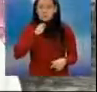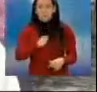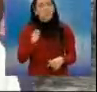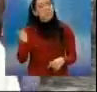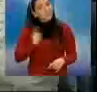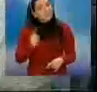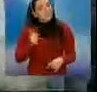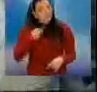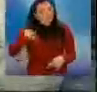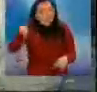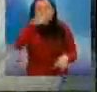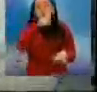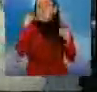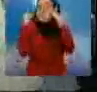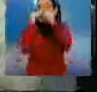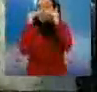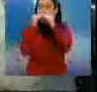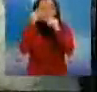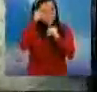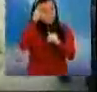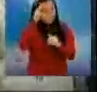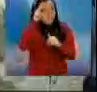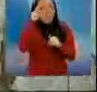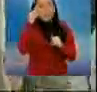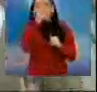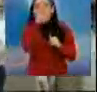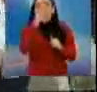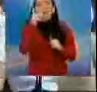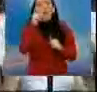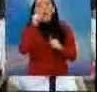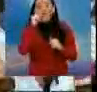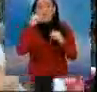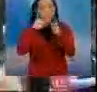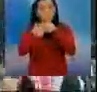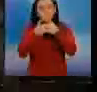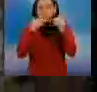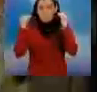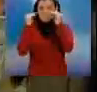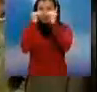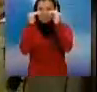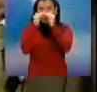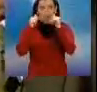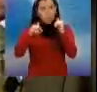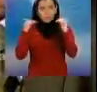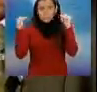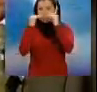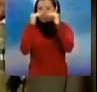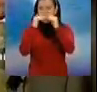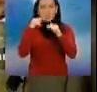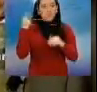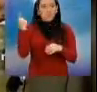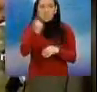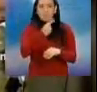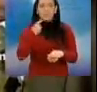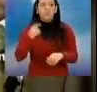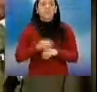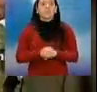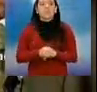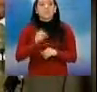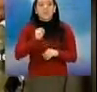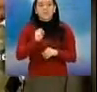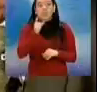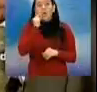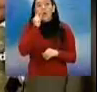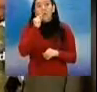de los grupos feministas. Al finalizar la caminata se presentó por primera vez el video. Los efectos de la violencia